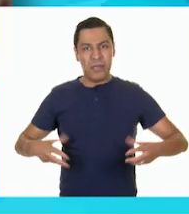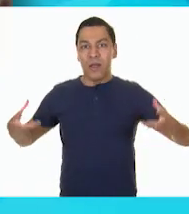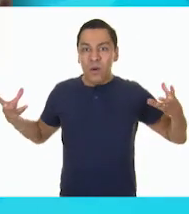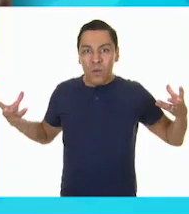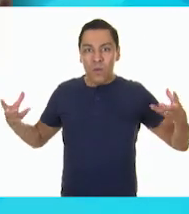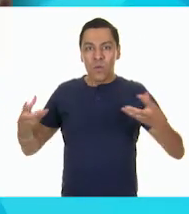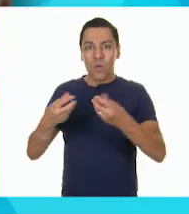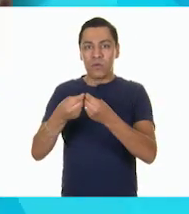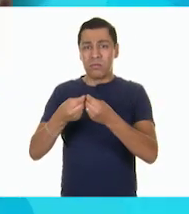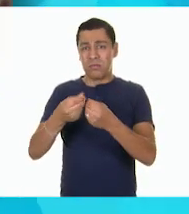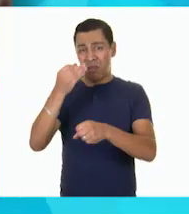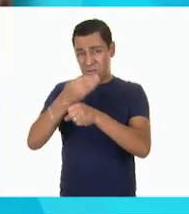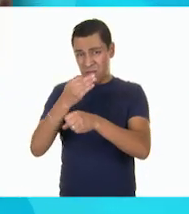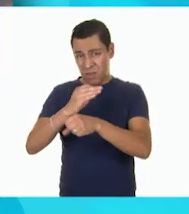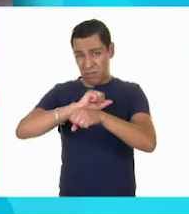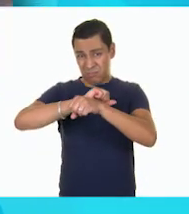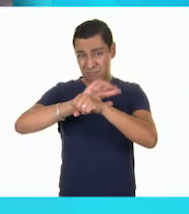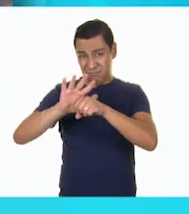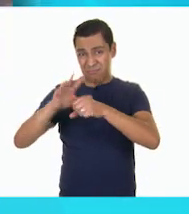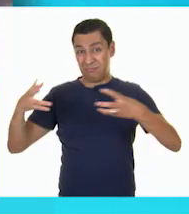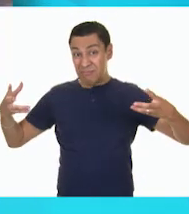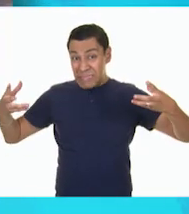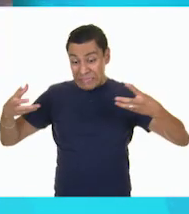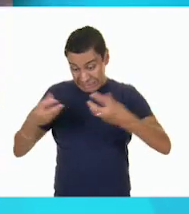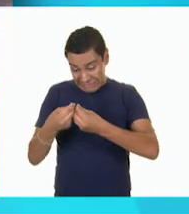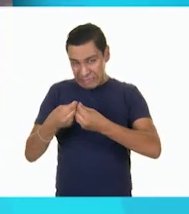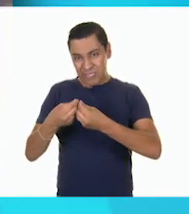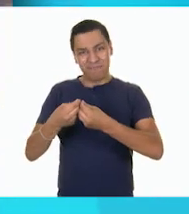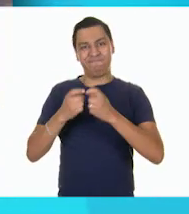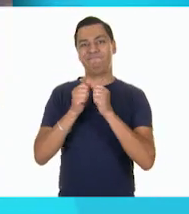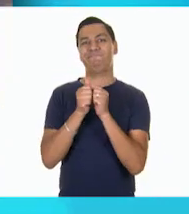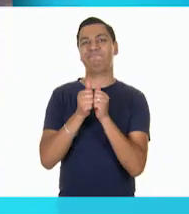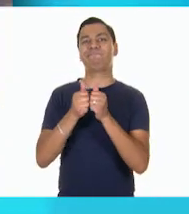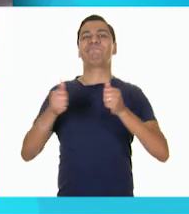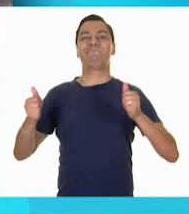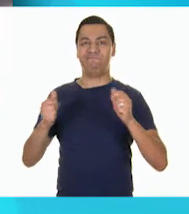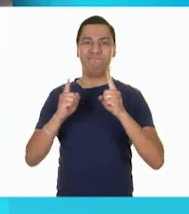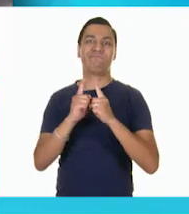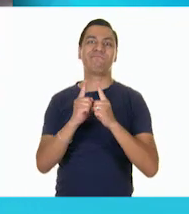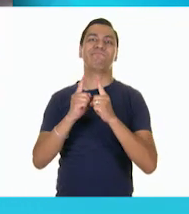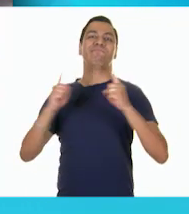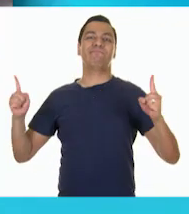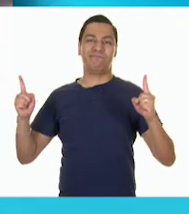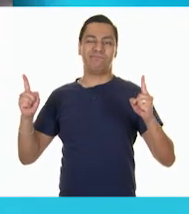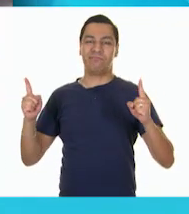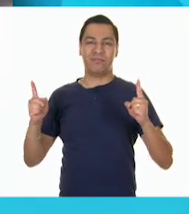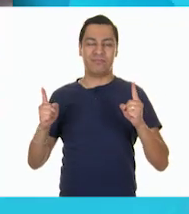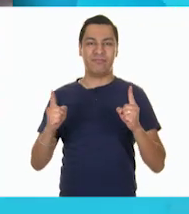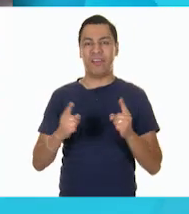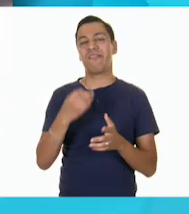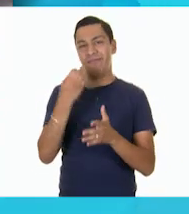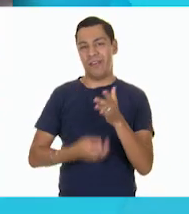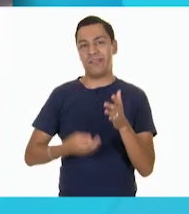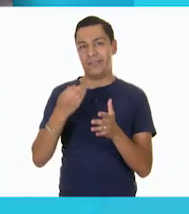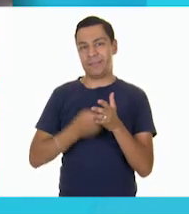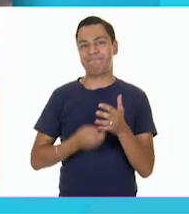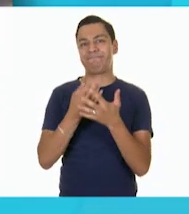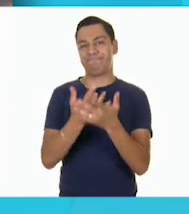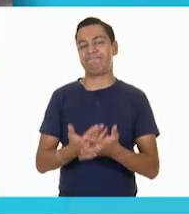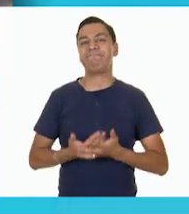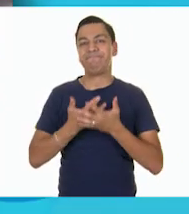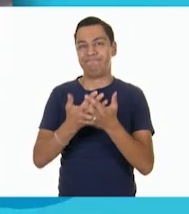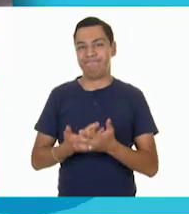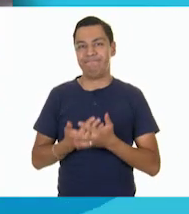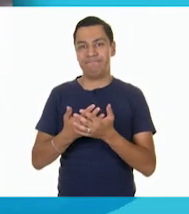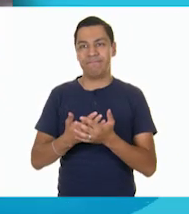demás. Es decir, la interacción grupal. En este momento todavía no nos es posible regresar a esa normalidad que antes conocíamos. Pero eso no significa